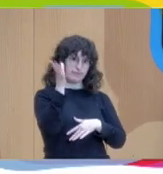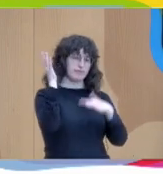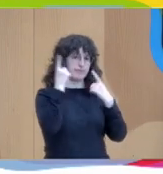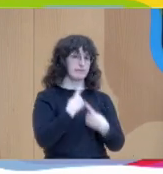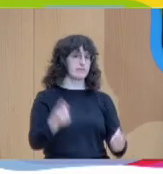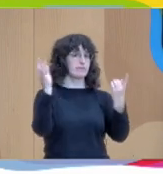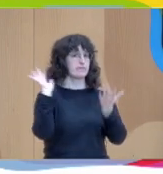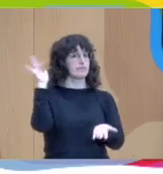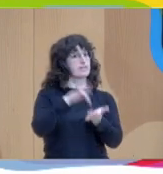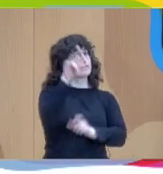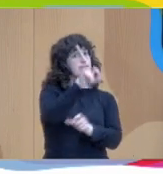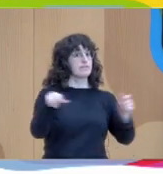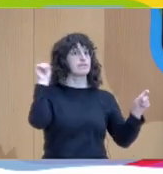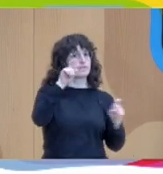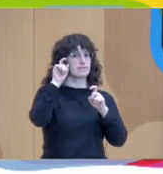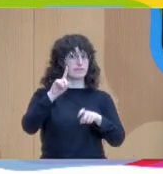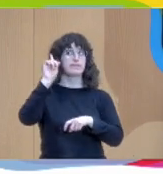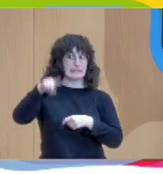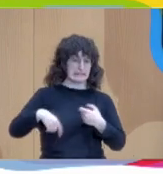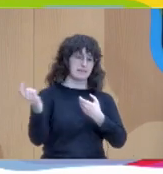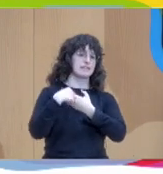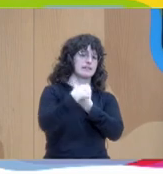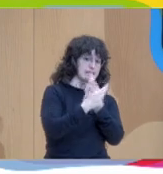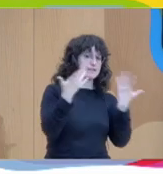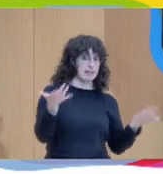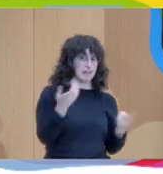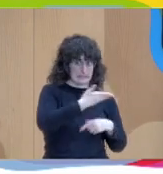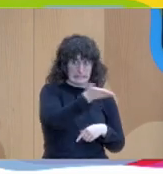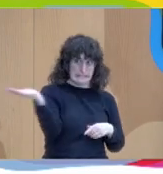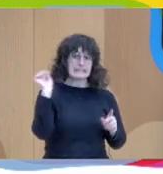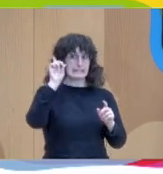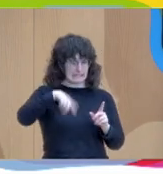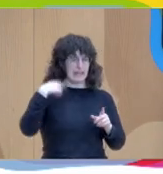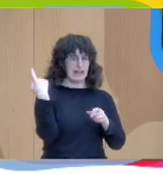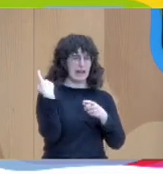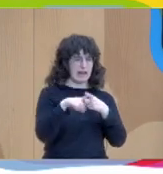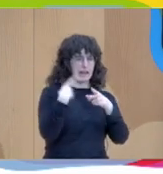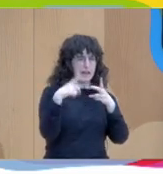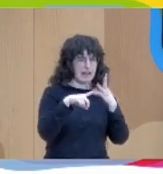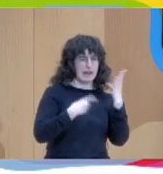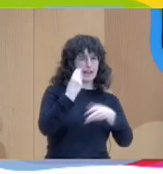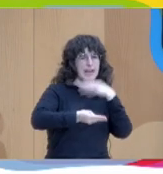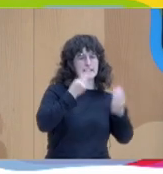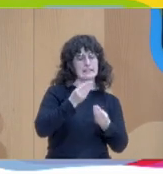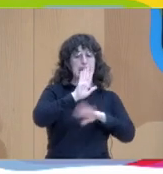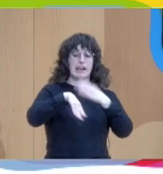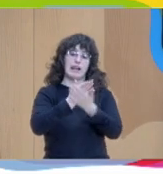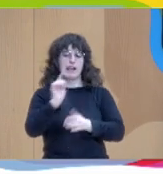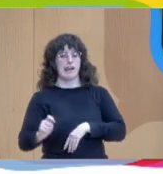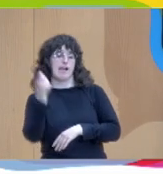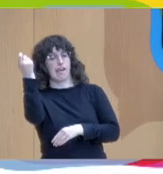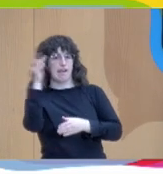hicieron también cosas y a través de eso llegaron a educación Pedro por último sí